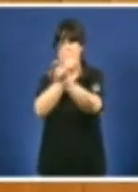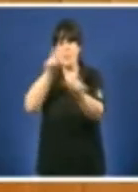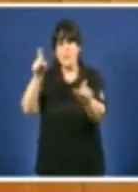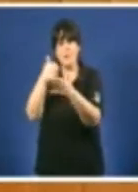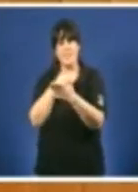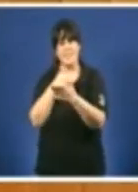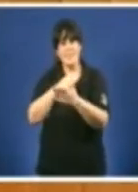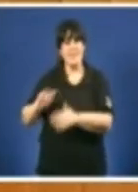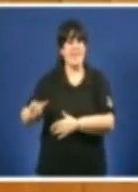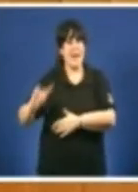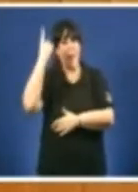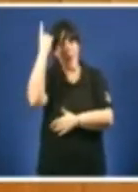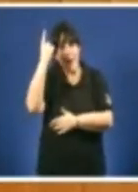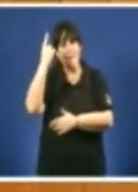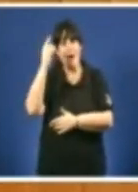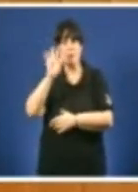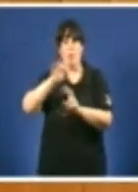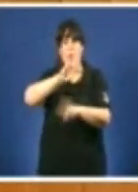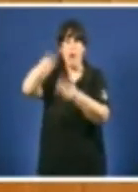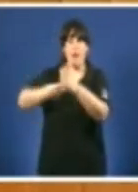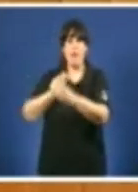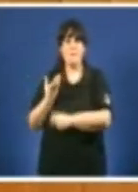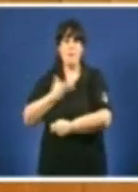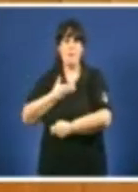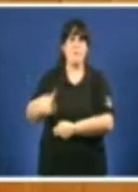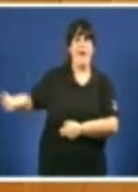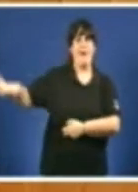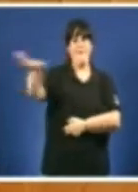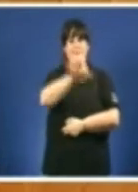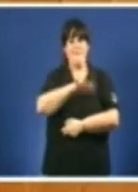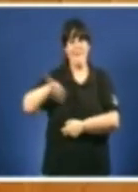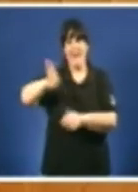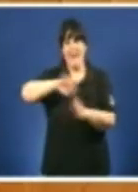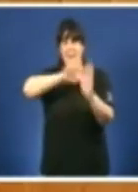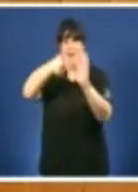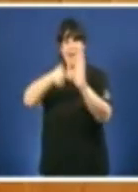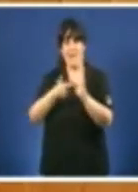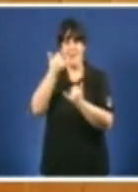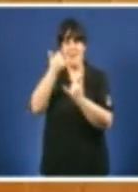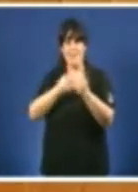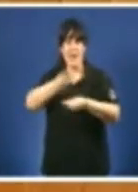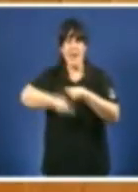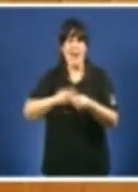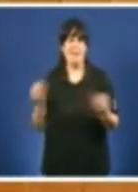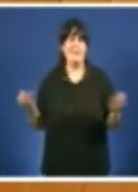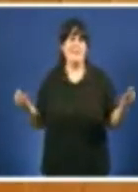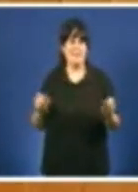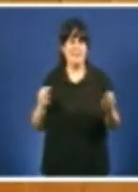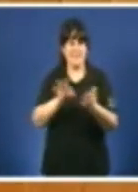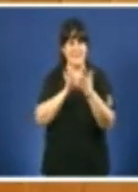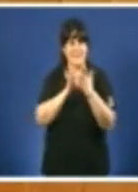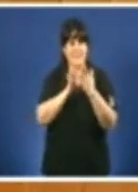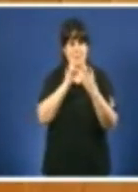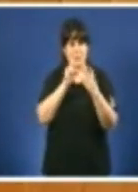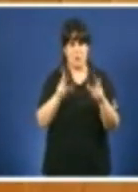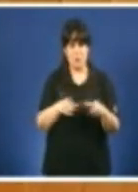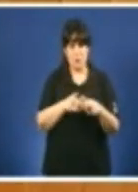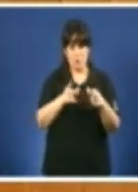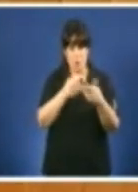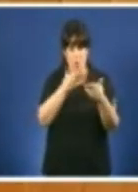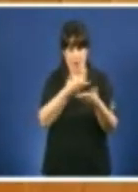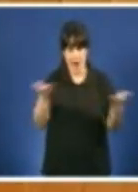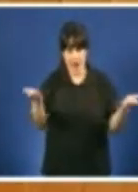lei da reforma local o que fai é considerar impropios a maioria dos servicios sociais que prestan os